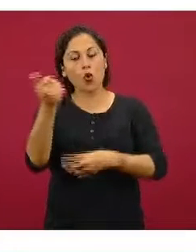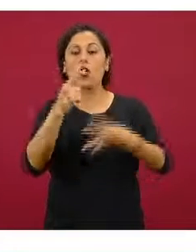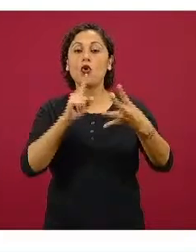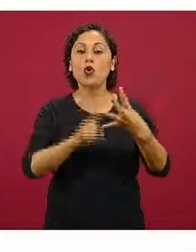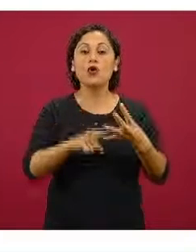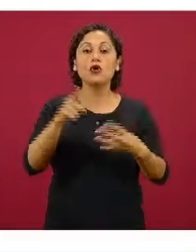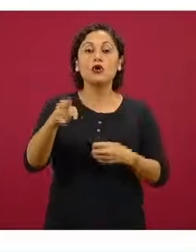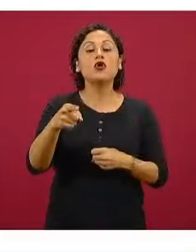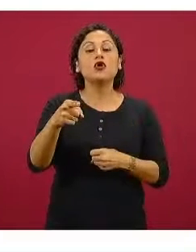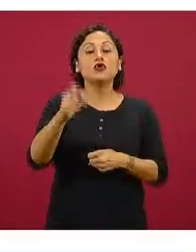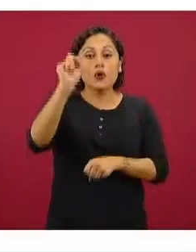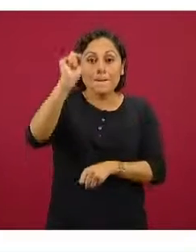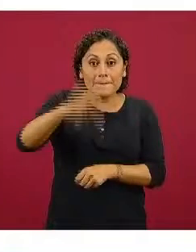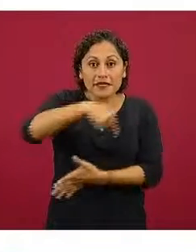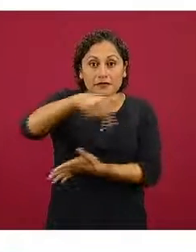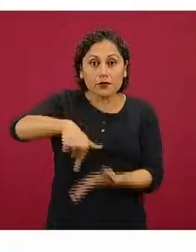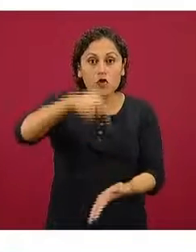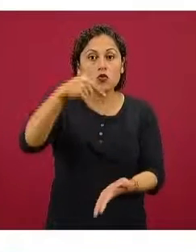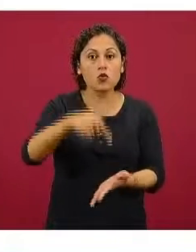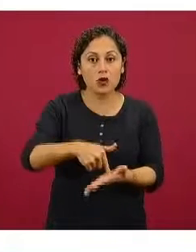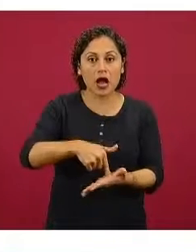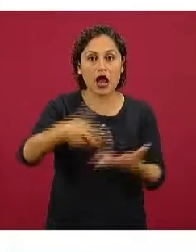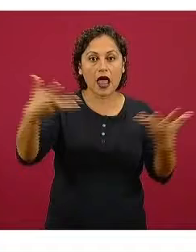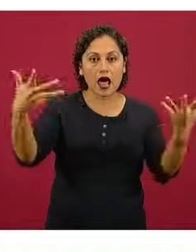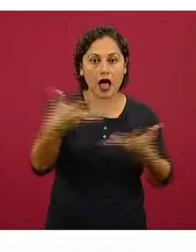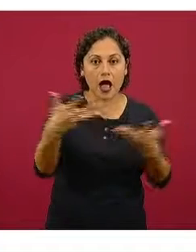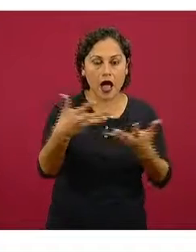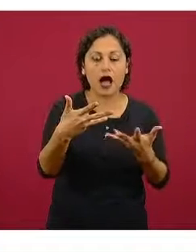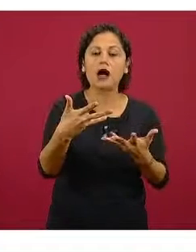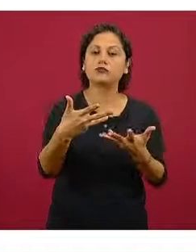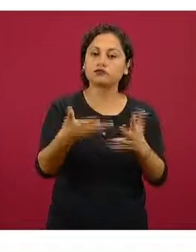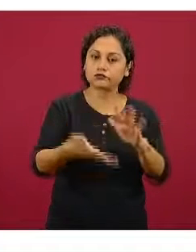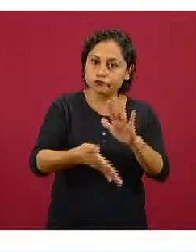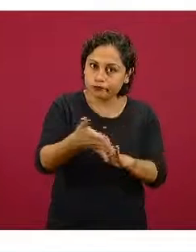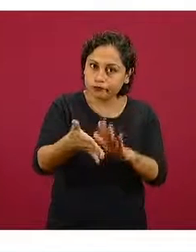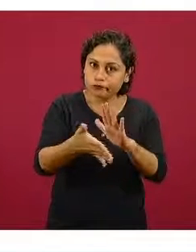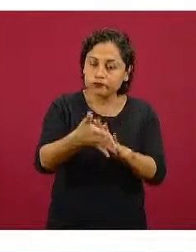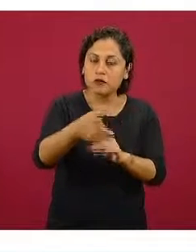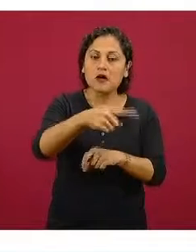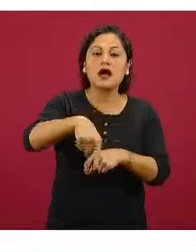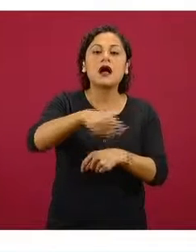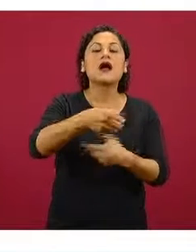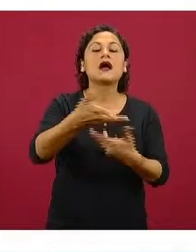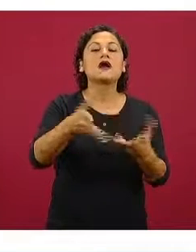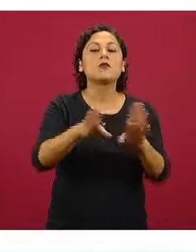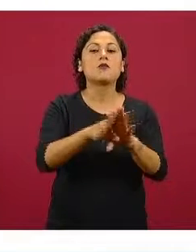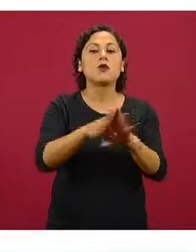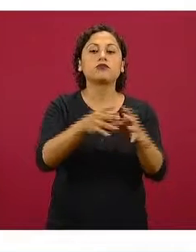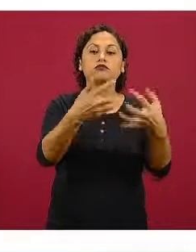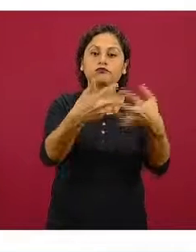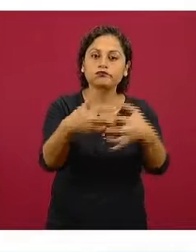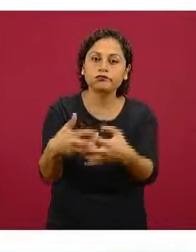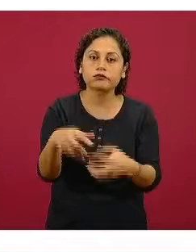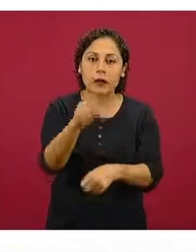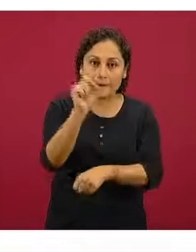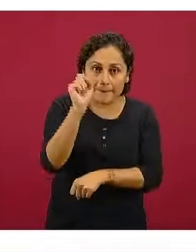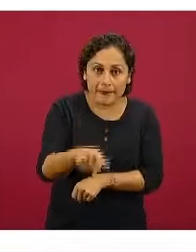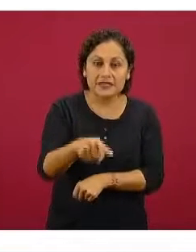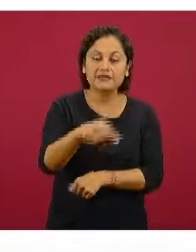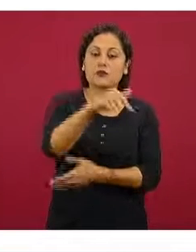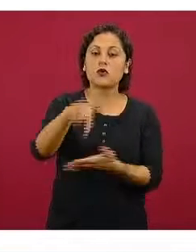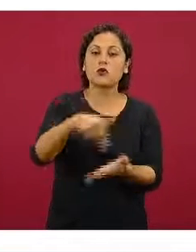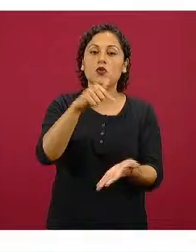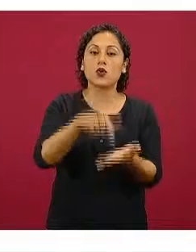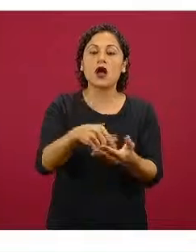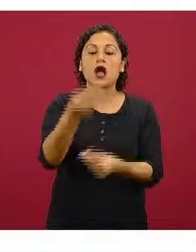elementos importantes de este sistema, tenemos que tener, fomentar la producción y el consumo local, porque si no eso va a ser